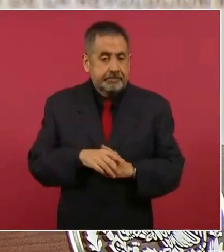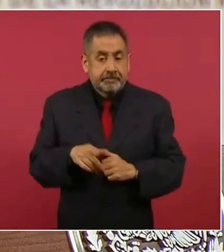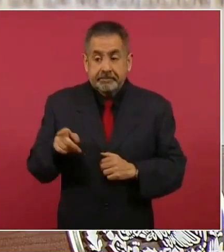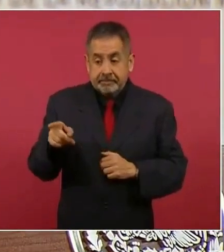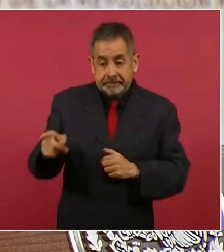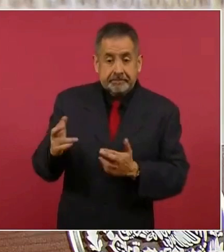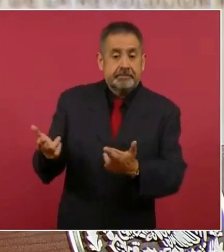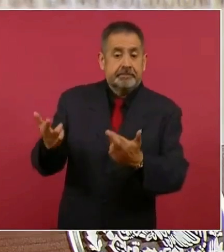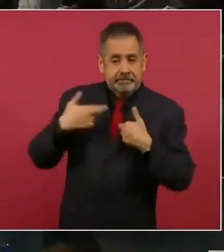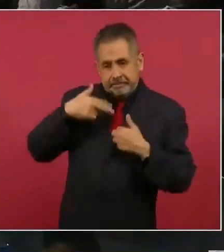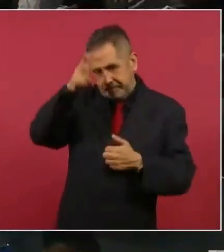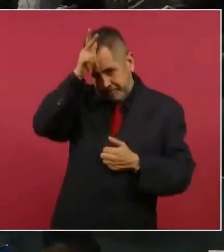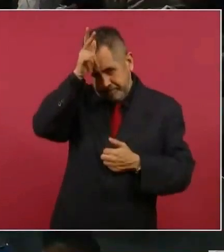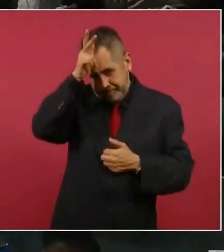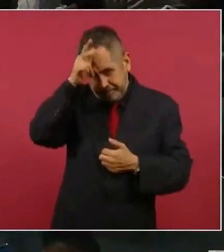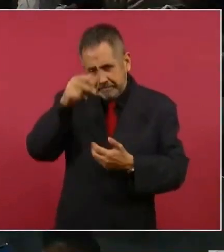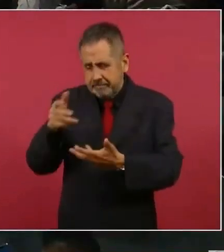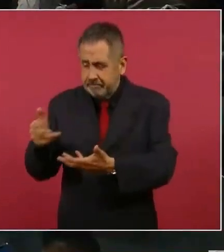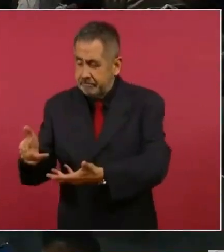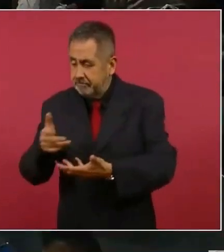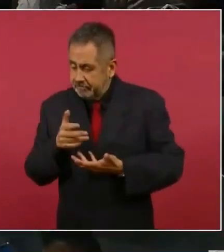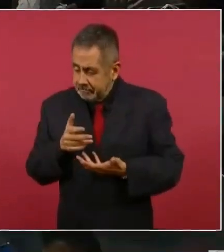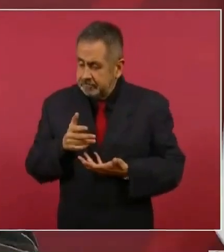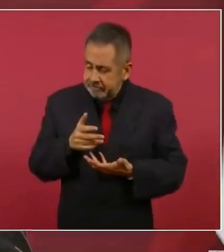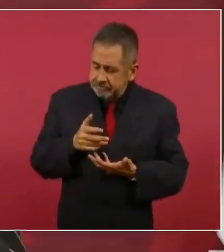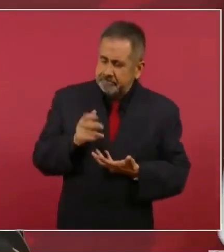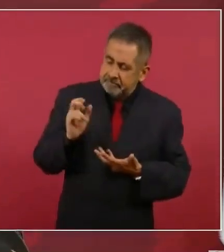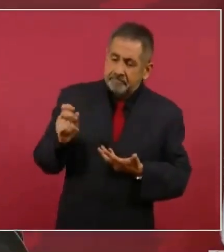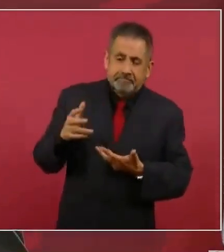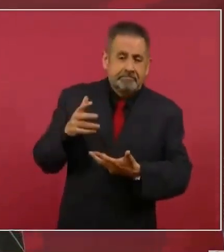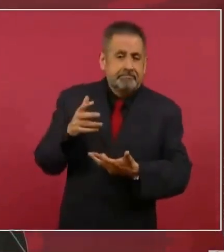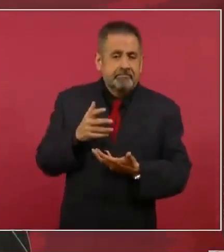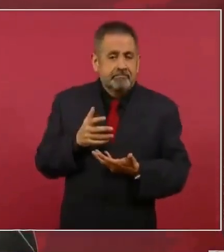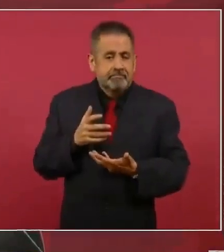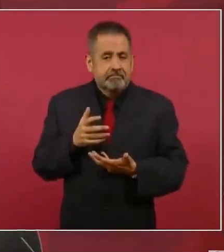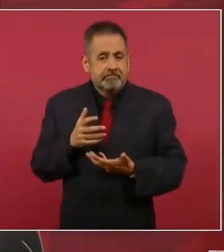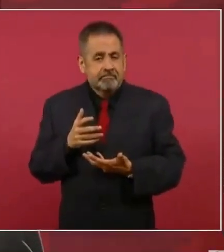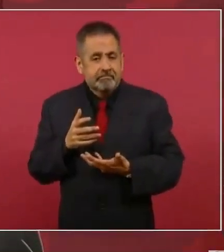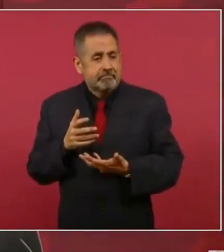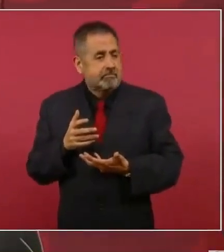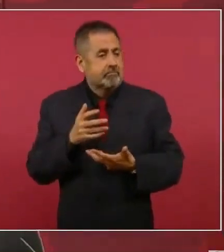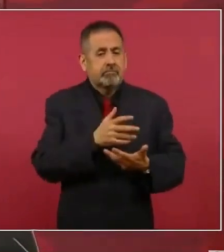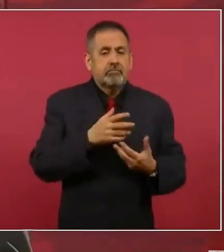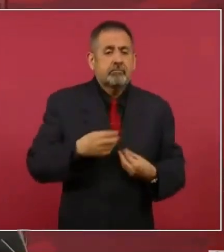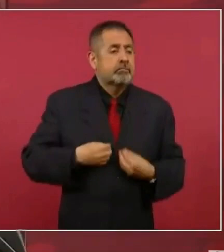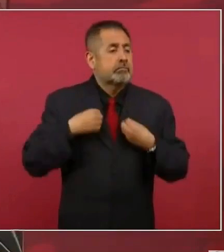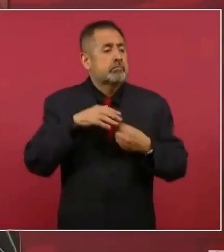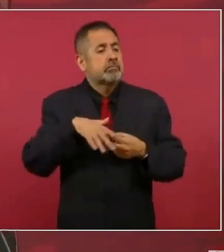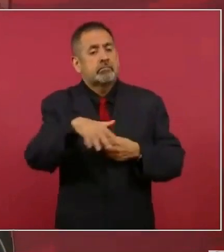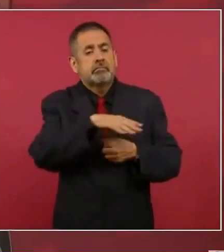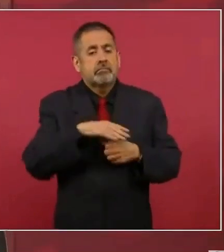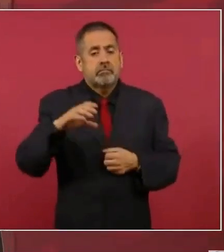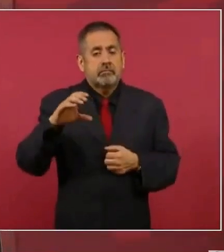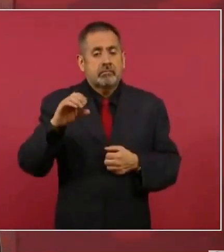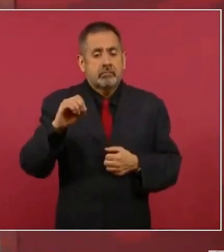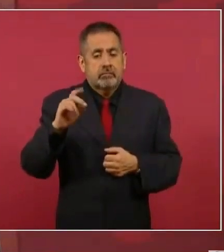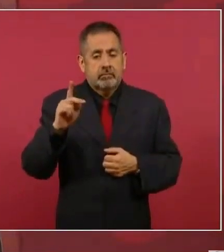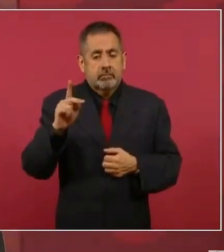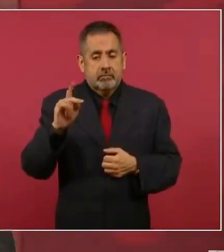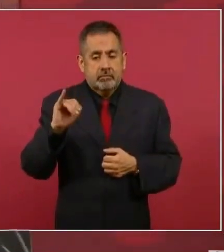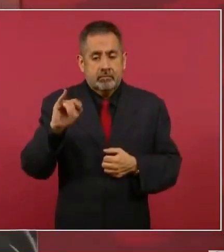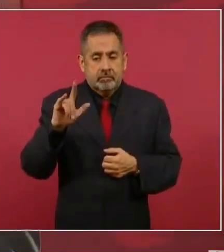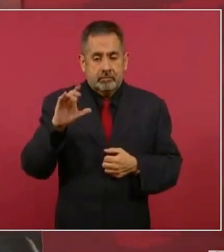y me llevé el gallo, y vivíamos en Copilco, en un